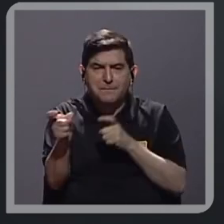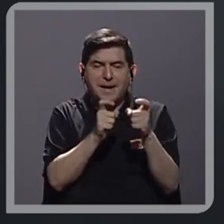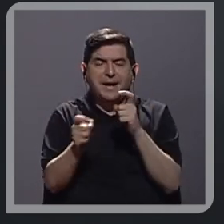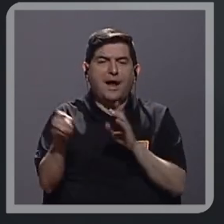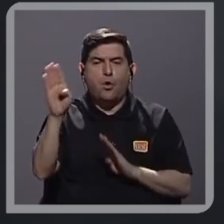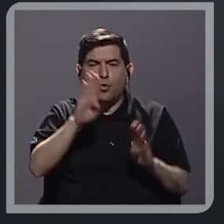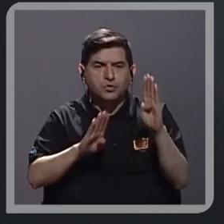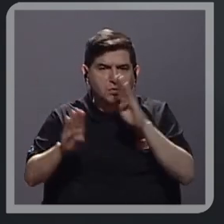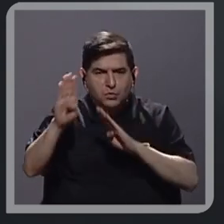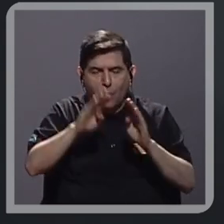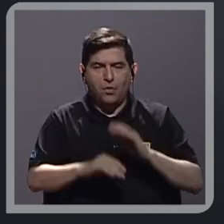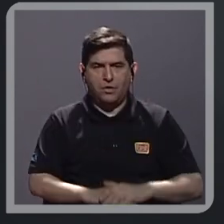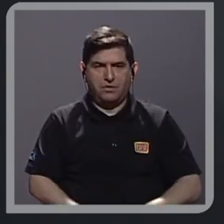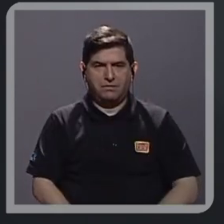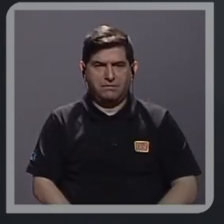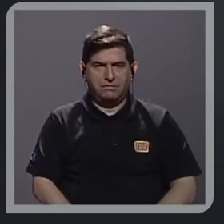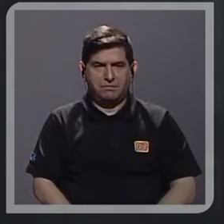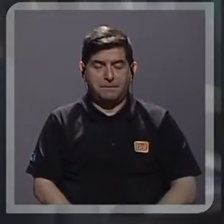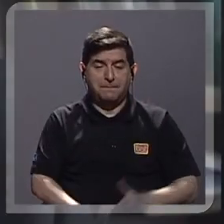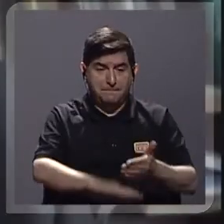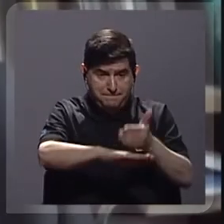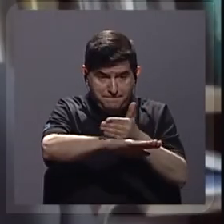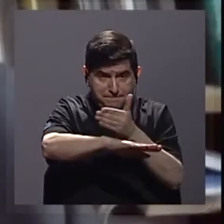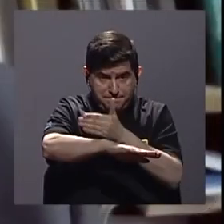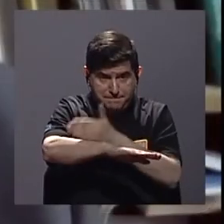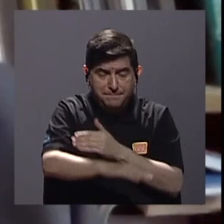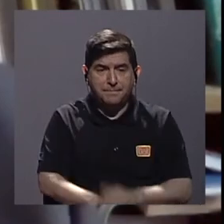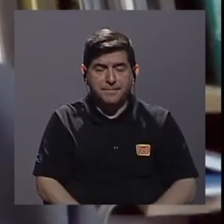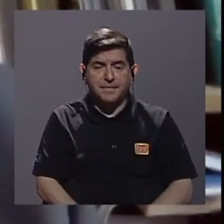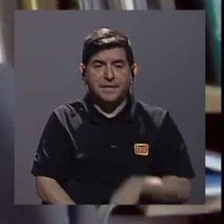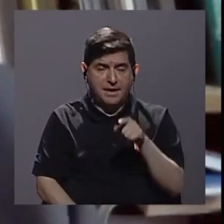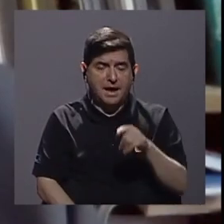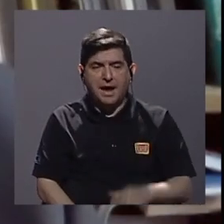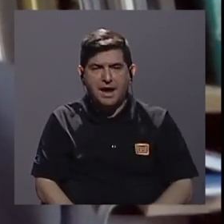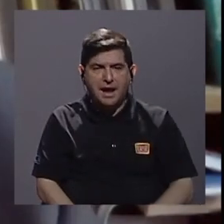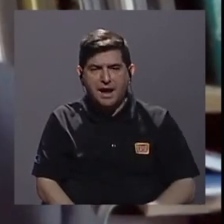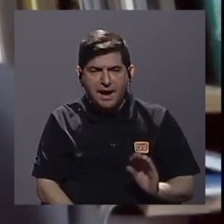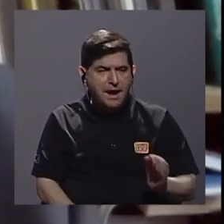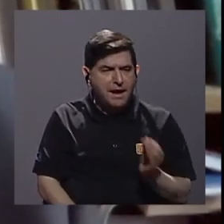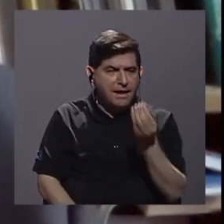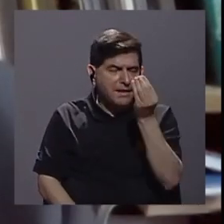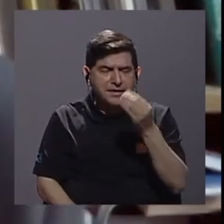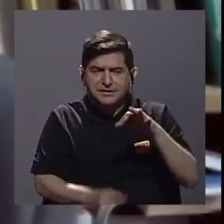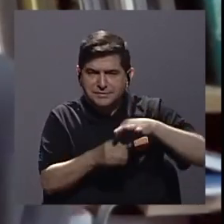biológico para mejorar la fertilización de los cultivos